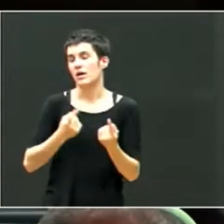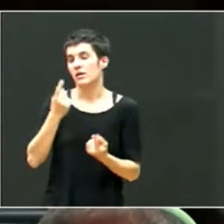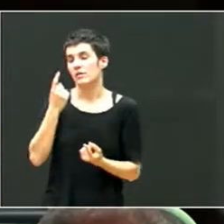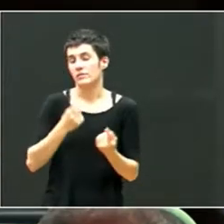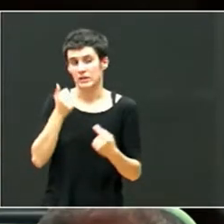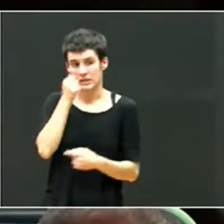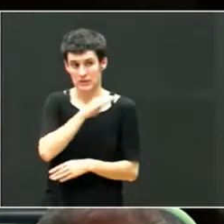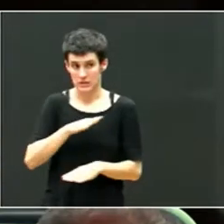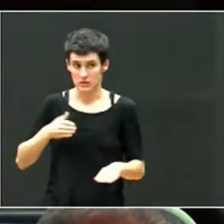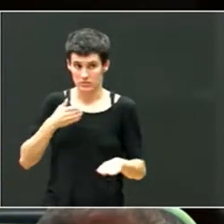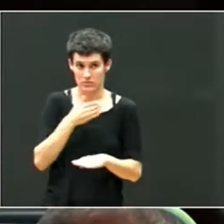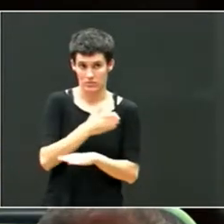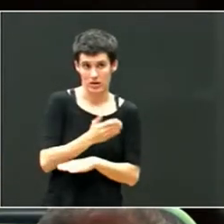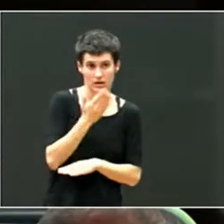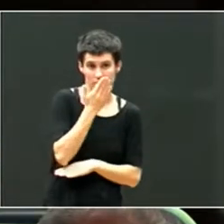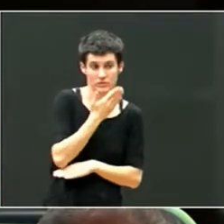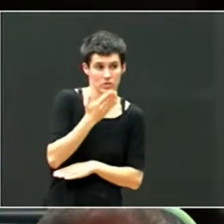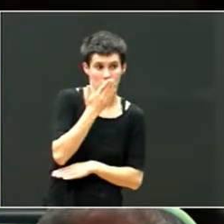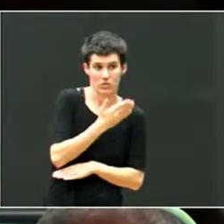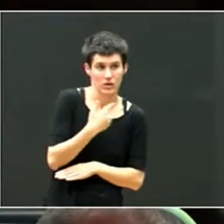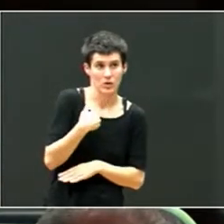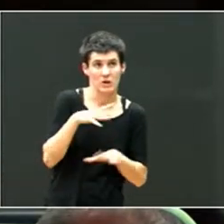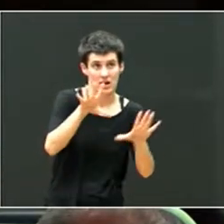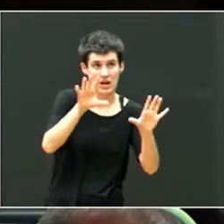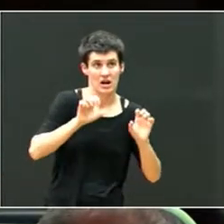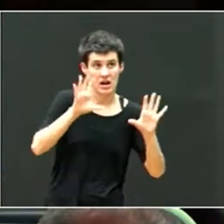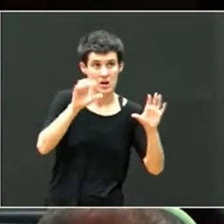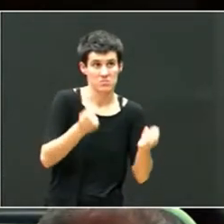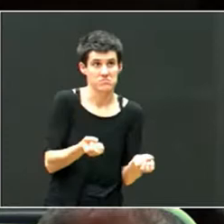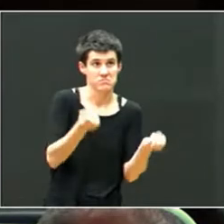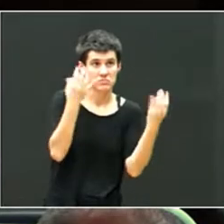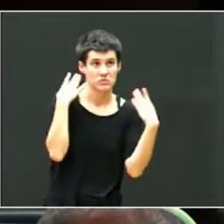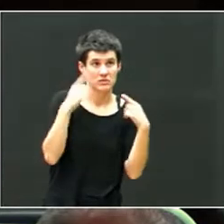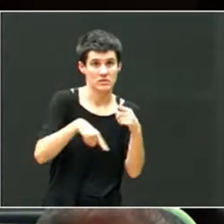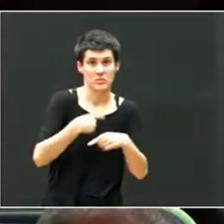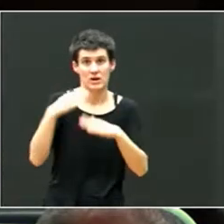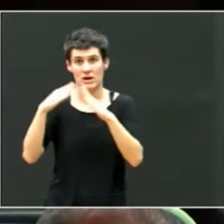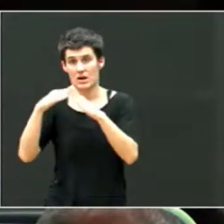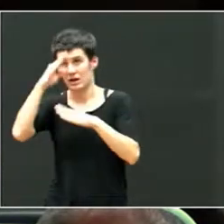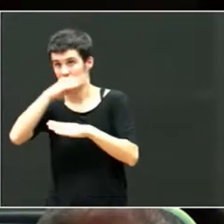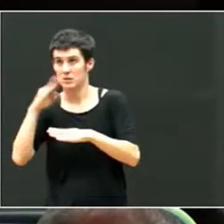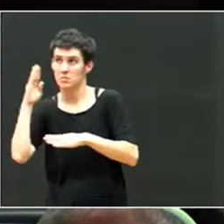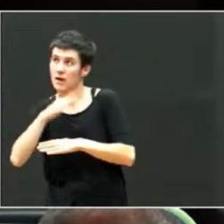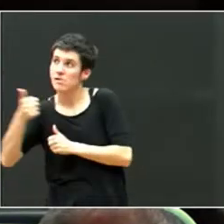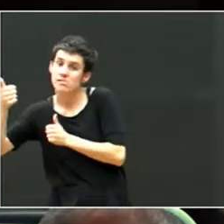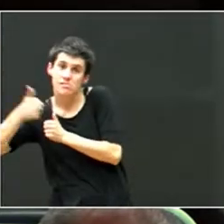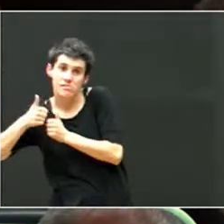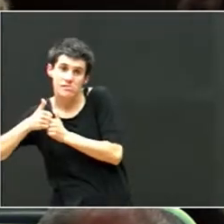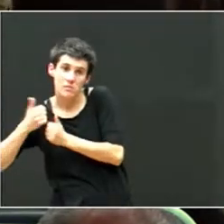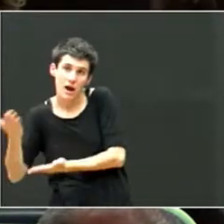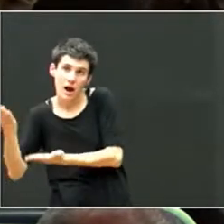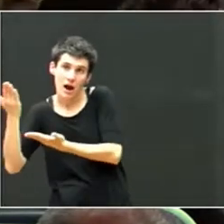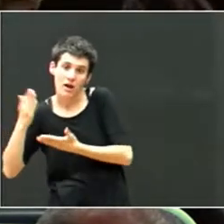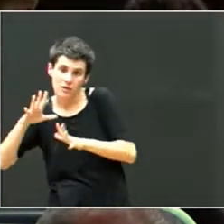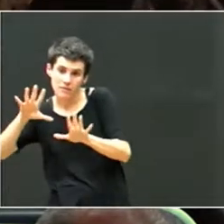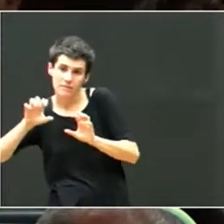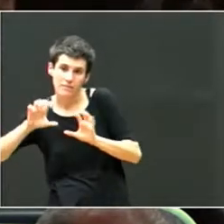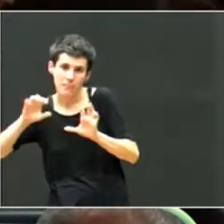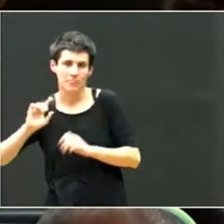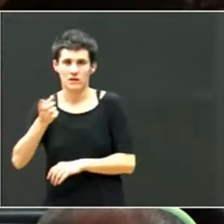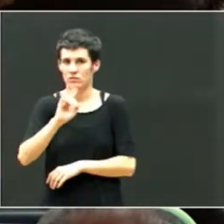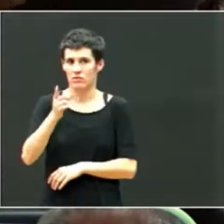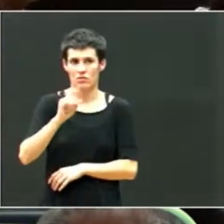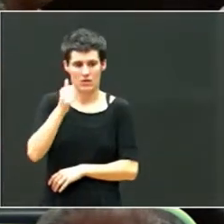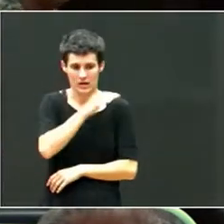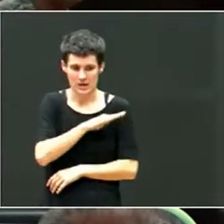nada porque todo lo que aprenden lo hacen en casa con su madre y su padre. Esto no es de recibo, es decir, los niños tienen que ir a la escuela a aprender. La familia no